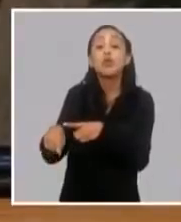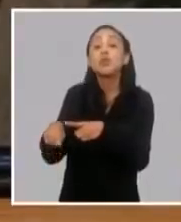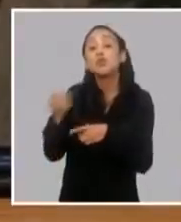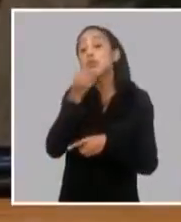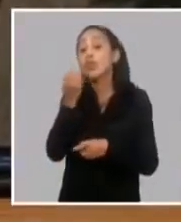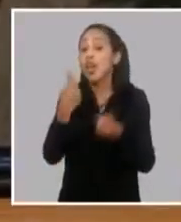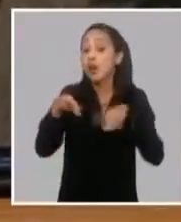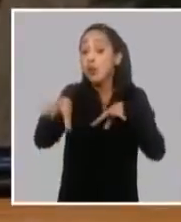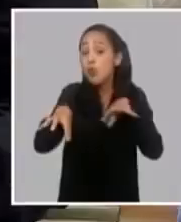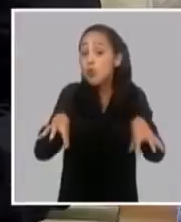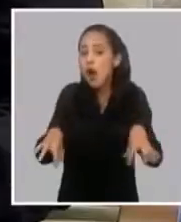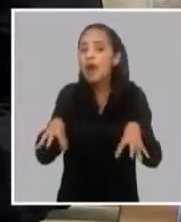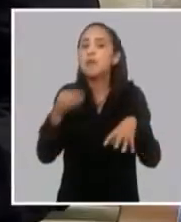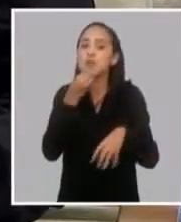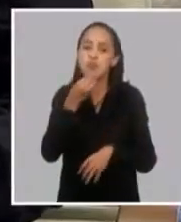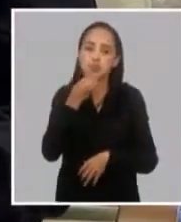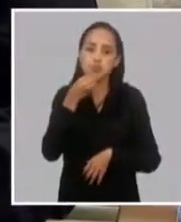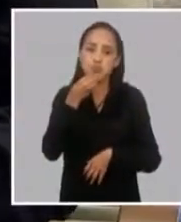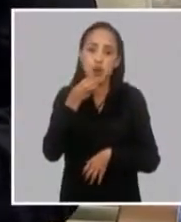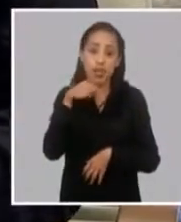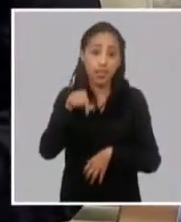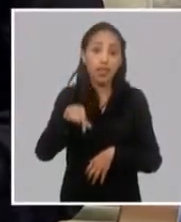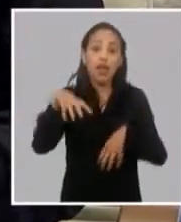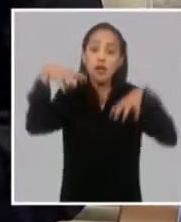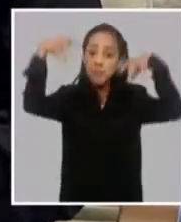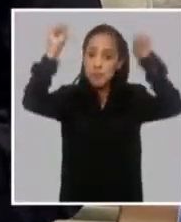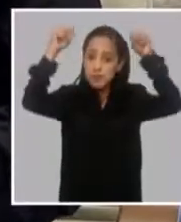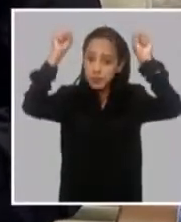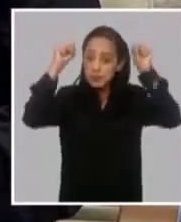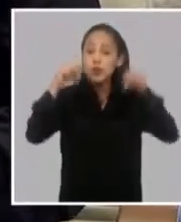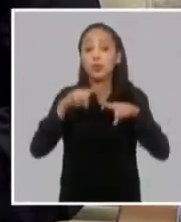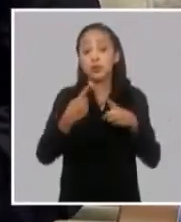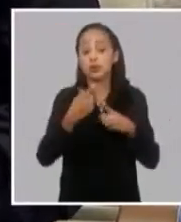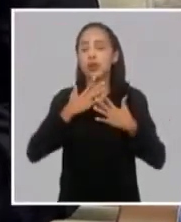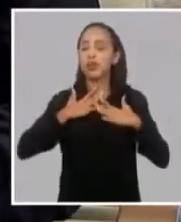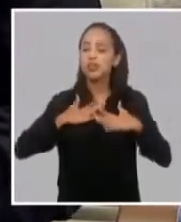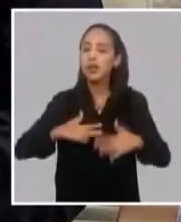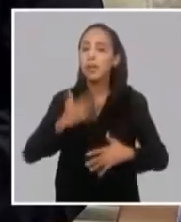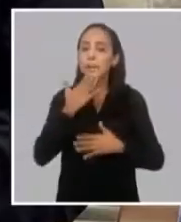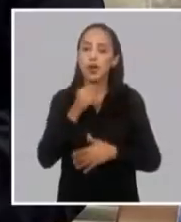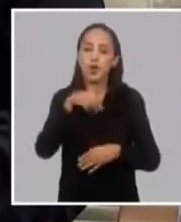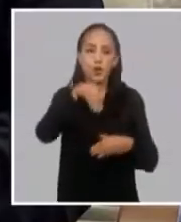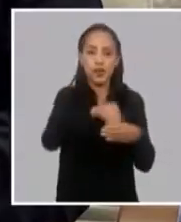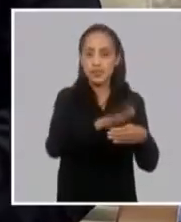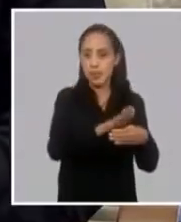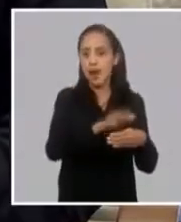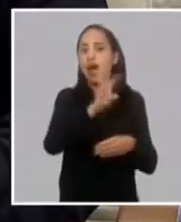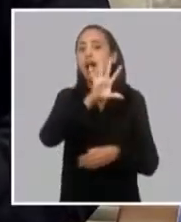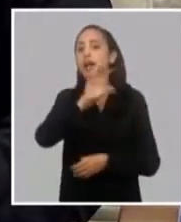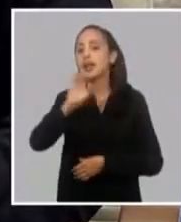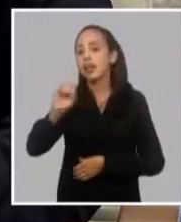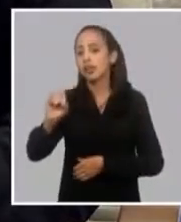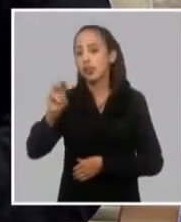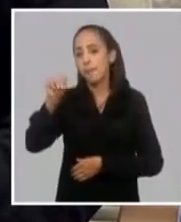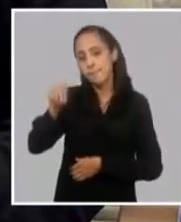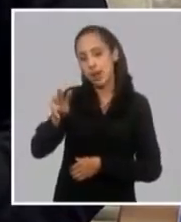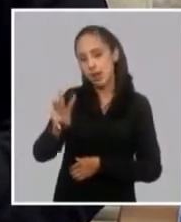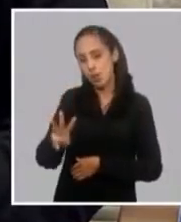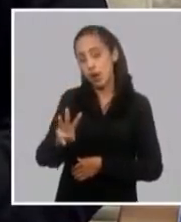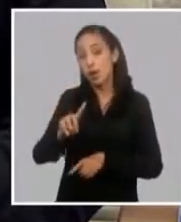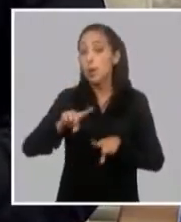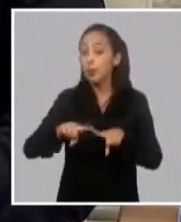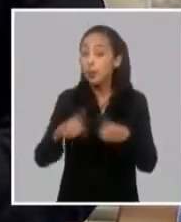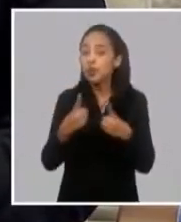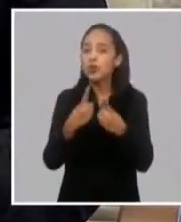Por eso es es importante para estar tranquilos, decir, tenemos 500 reservas y para ello hay que continuar arduamente todo el proceso de